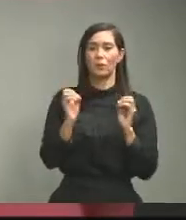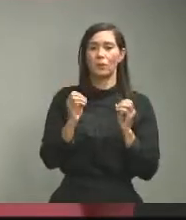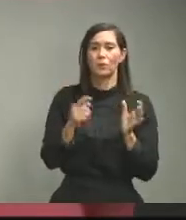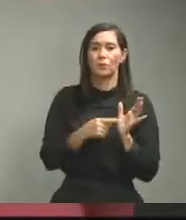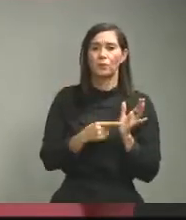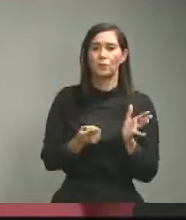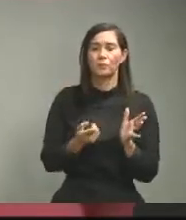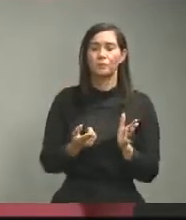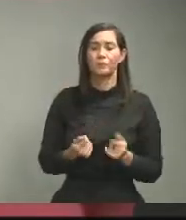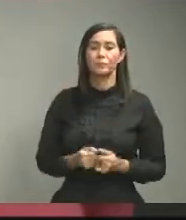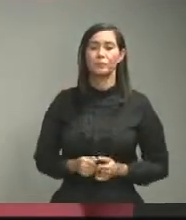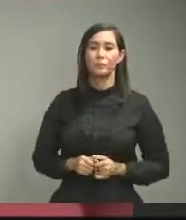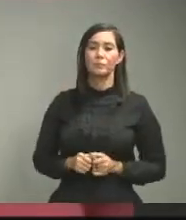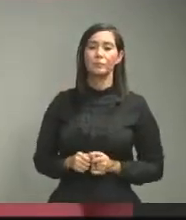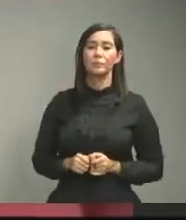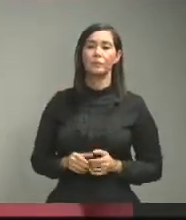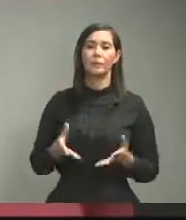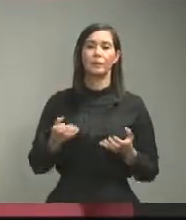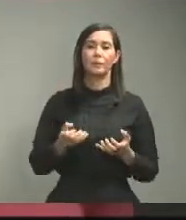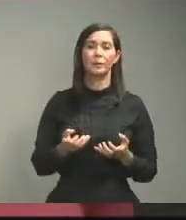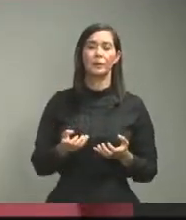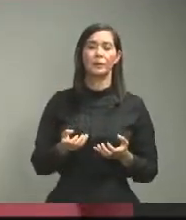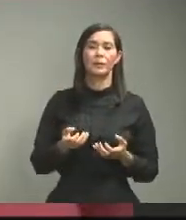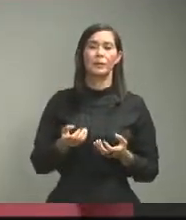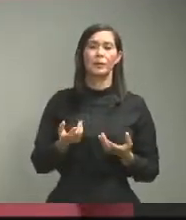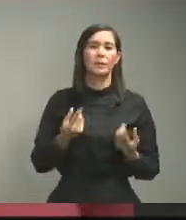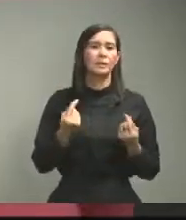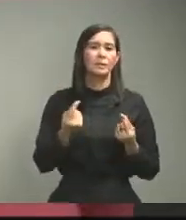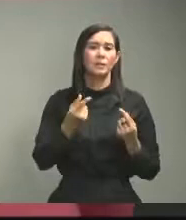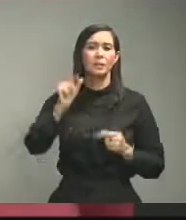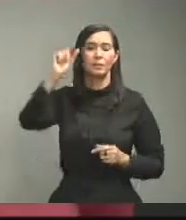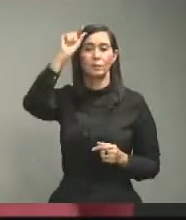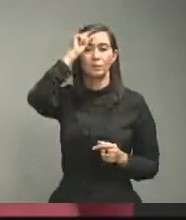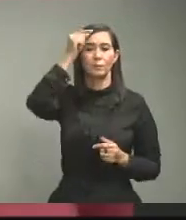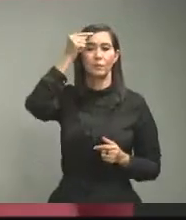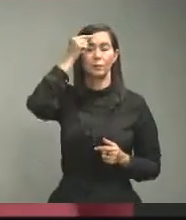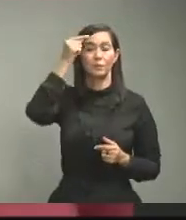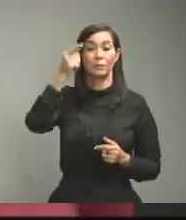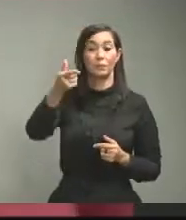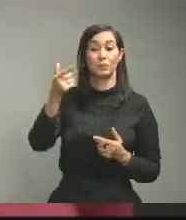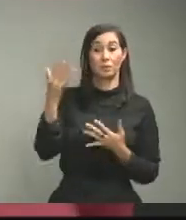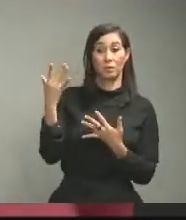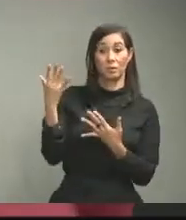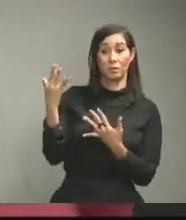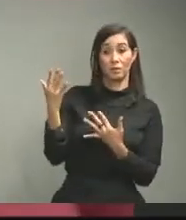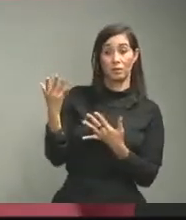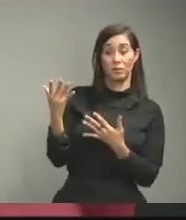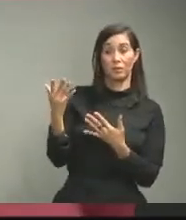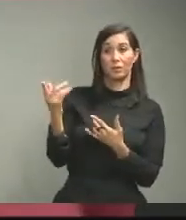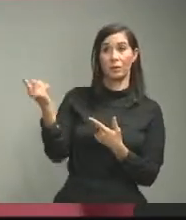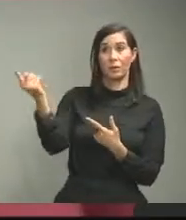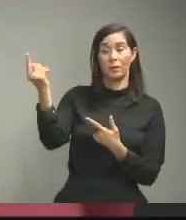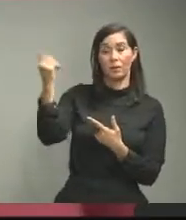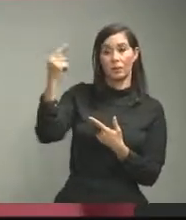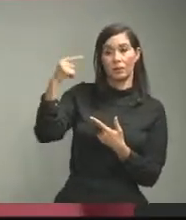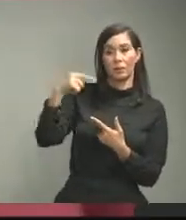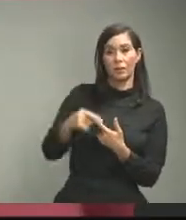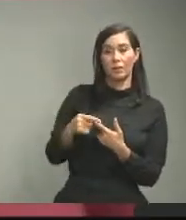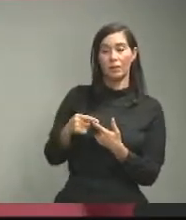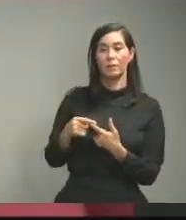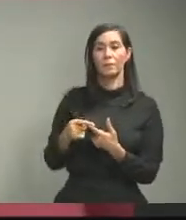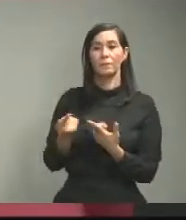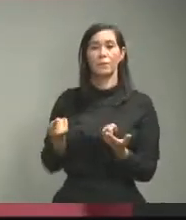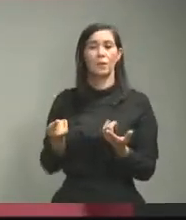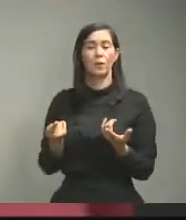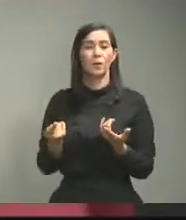entonces queremos saber qué está haciendo el gobierno si va a esperar a que alguien oferte o qué y en